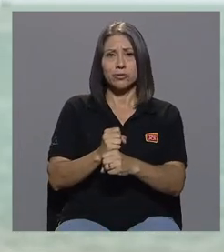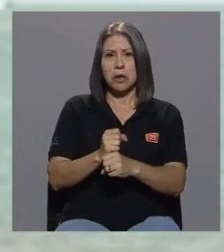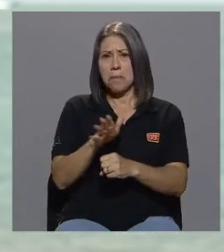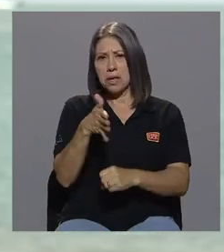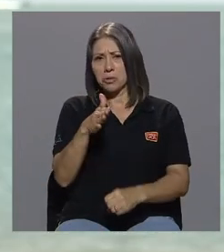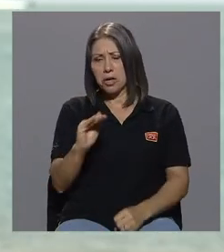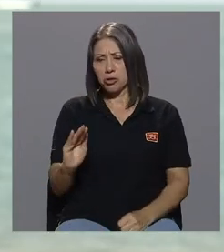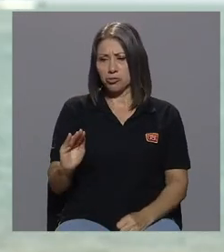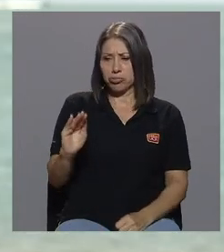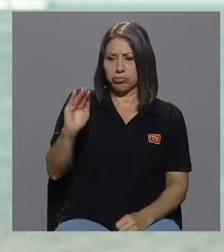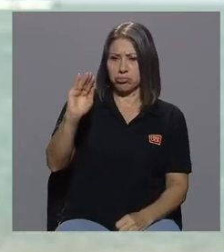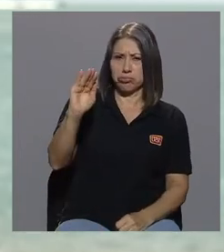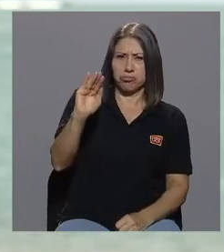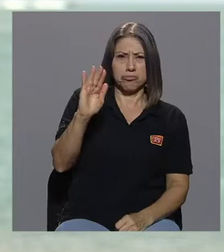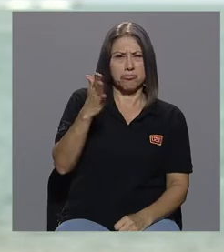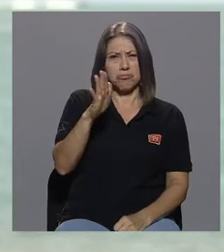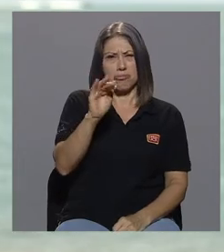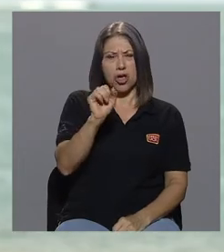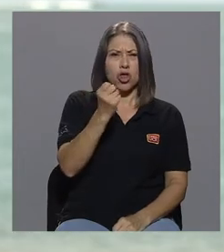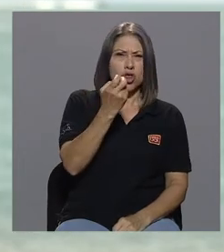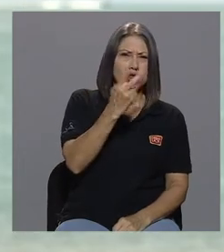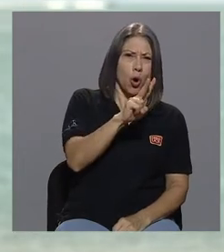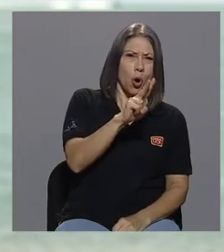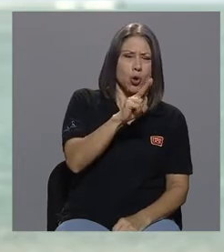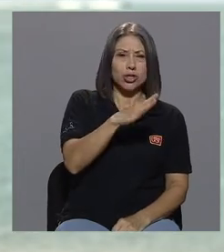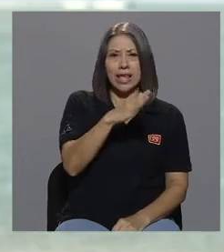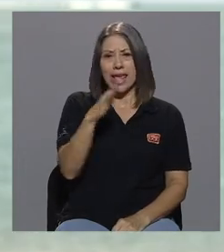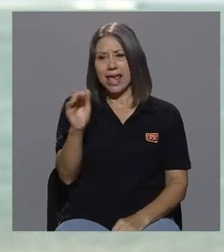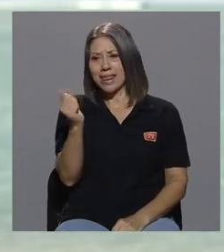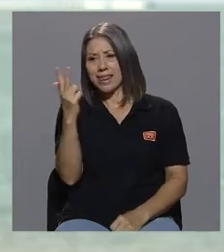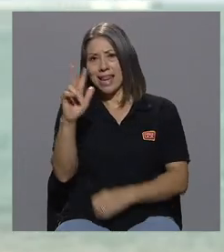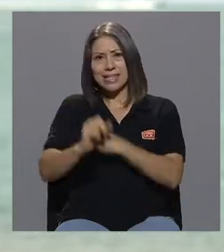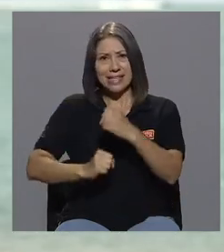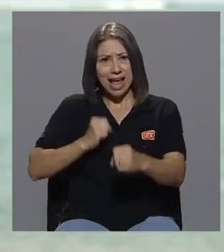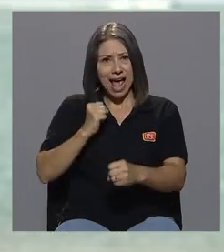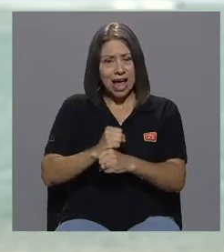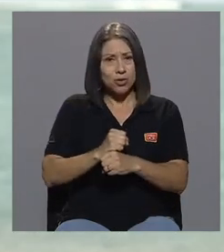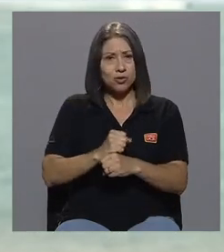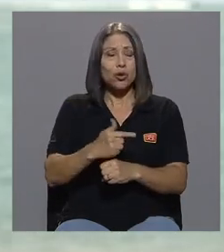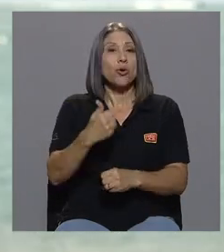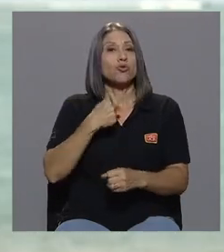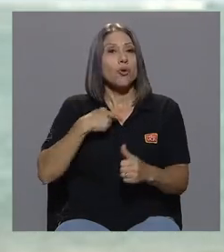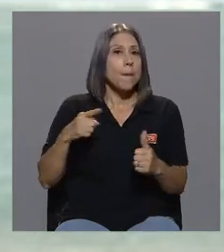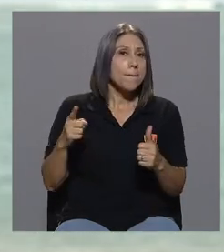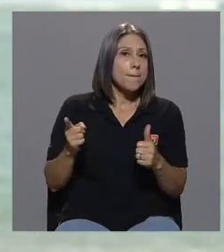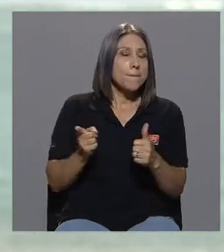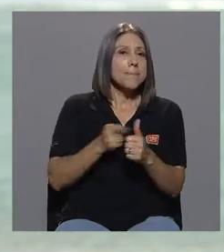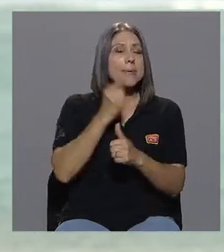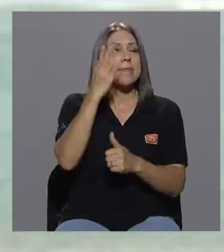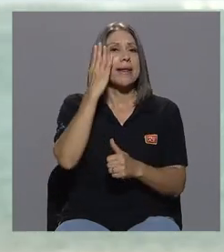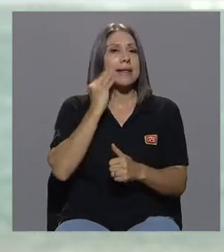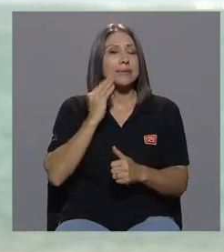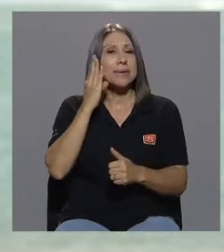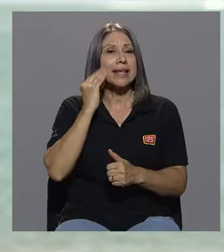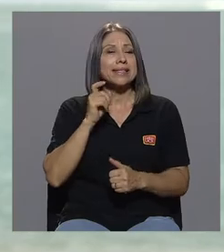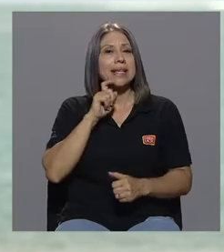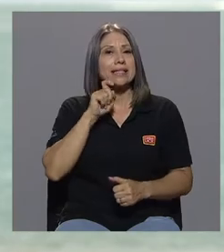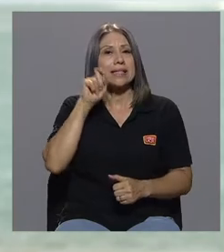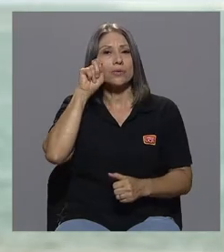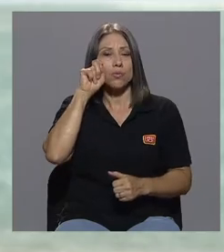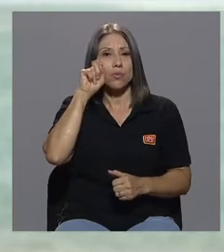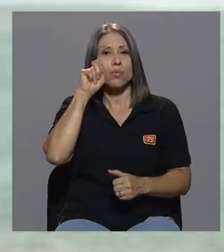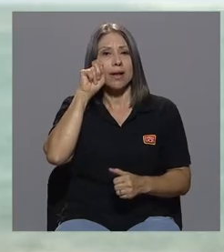entre 12 y 13 años, tuve mi primera experiencia sexual y fue a través de una